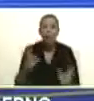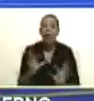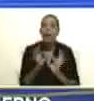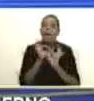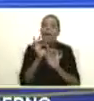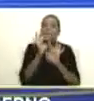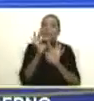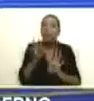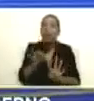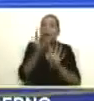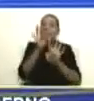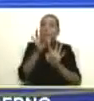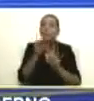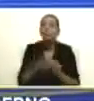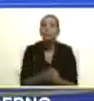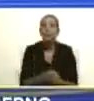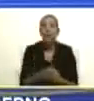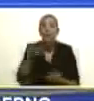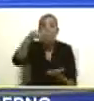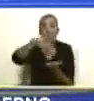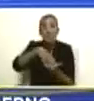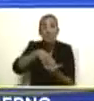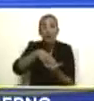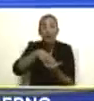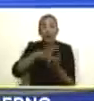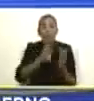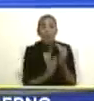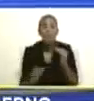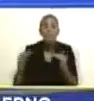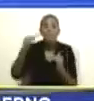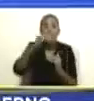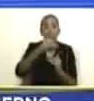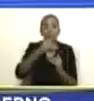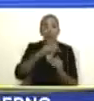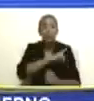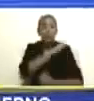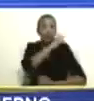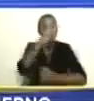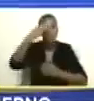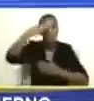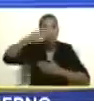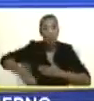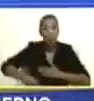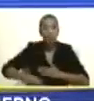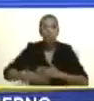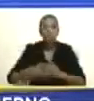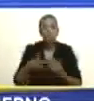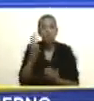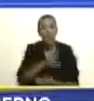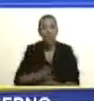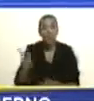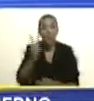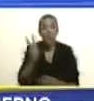especial a el Estado Mayor Superior de la Fuerza Armada Nacional Bolivariana